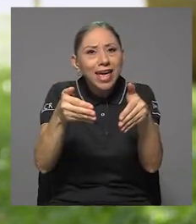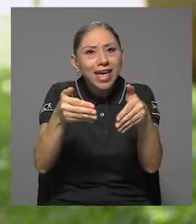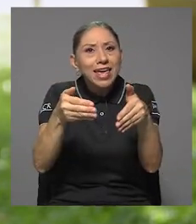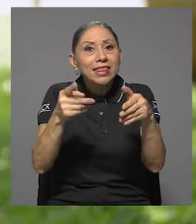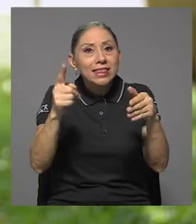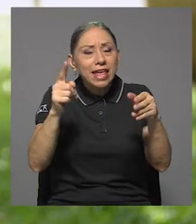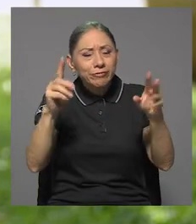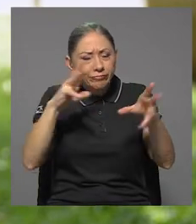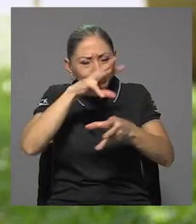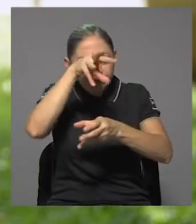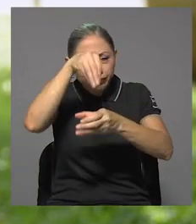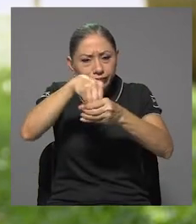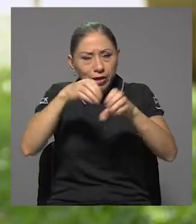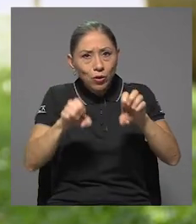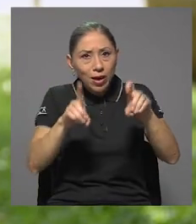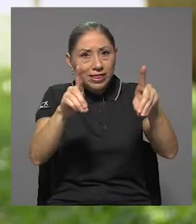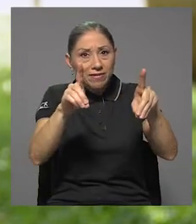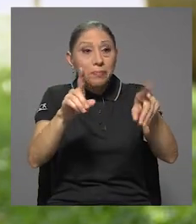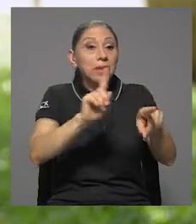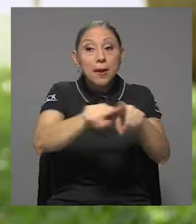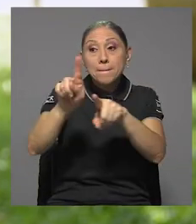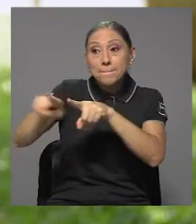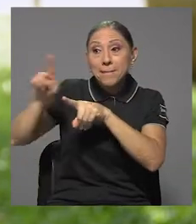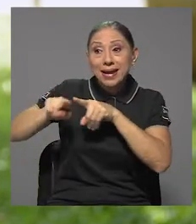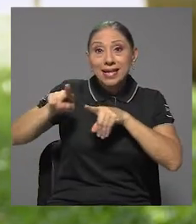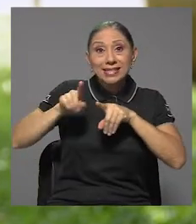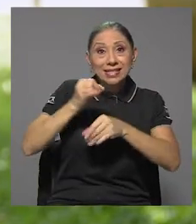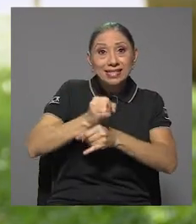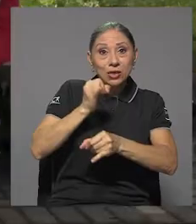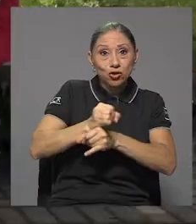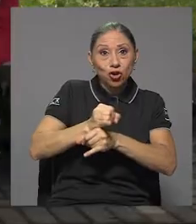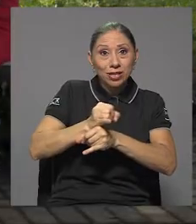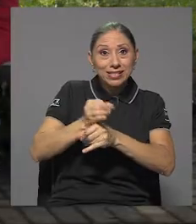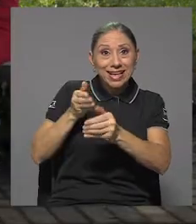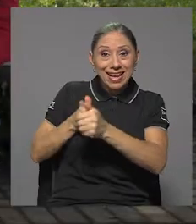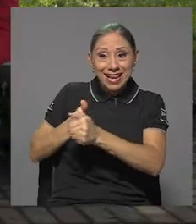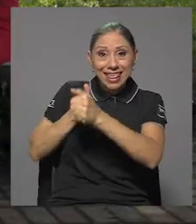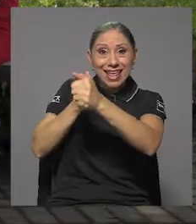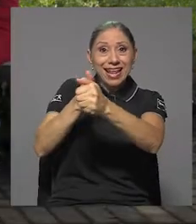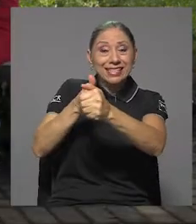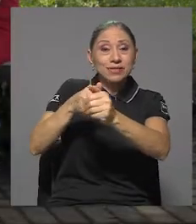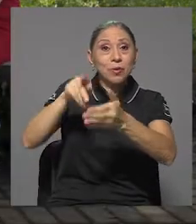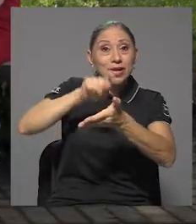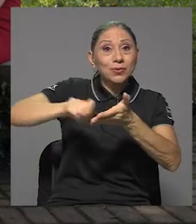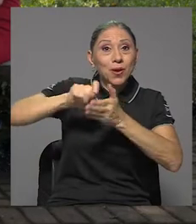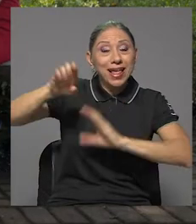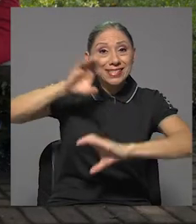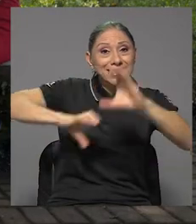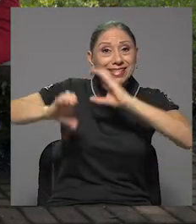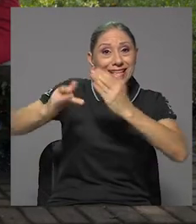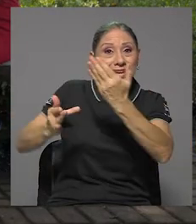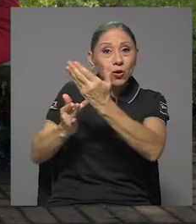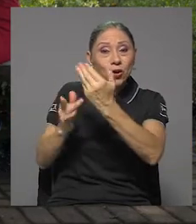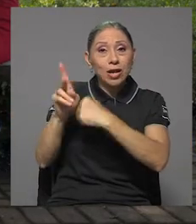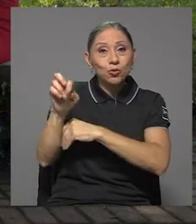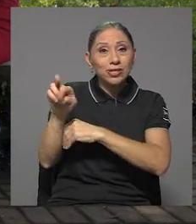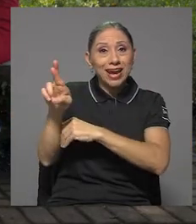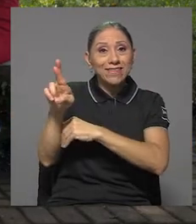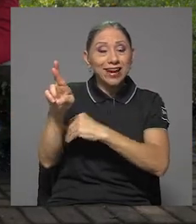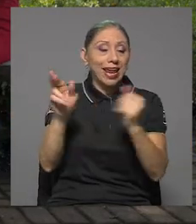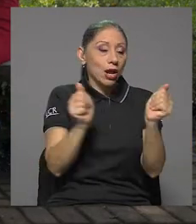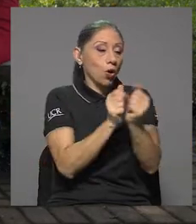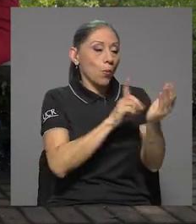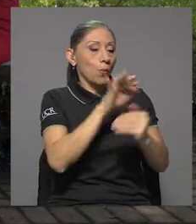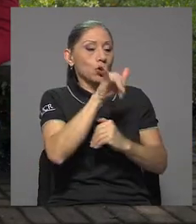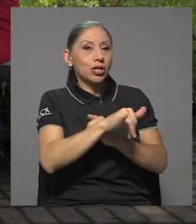varias instituciones lideradas por la Feria Nacional de Ciencia y Tecnología de la UCR y el Proyecto